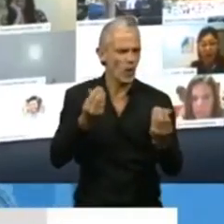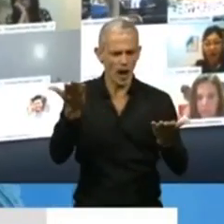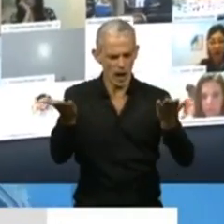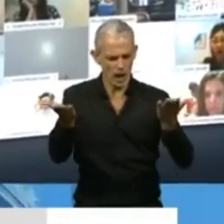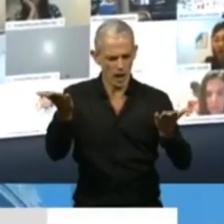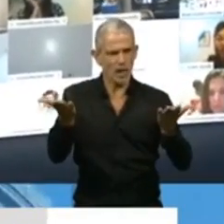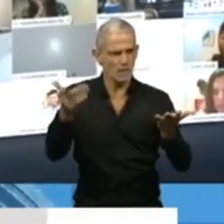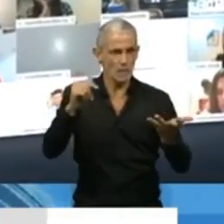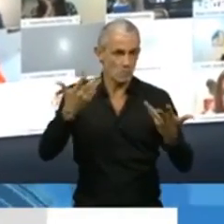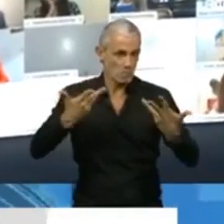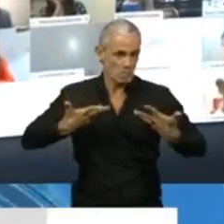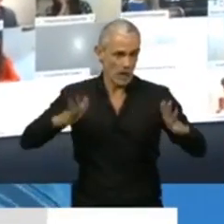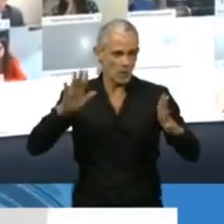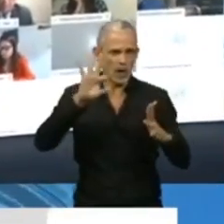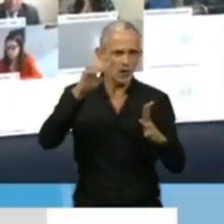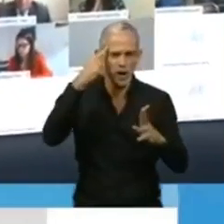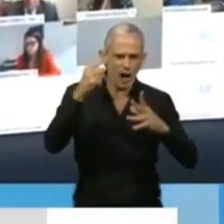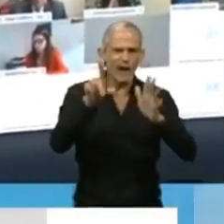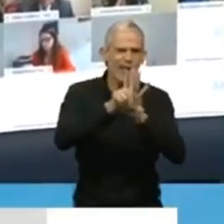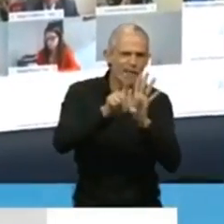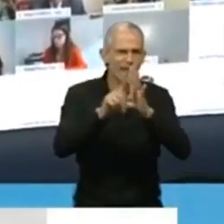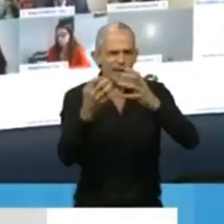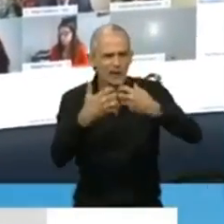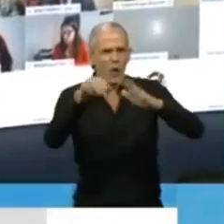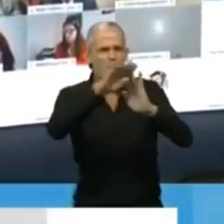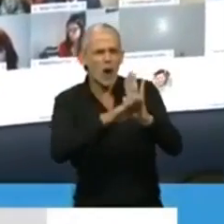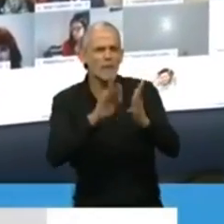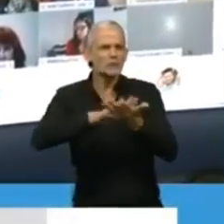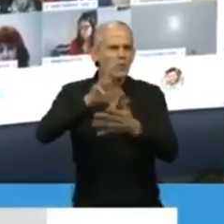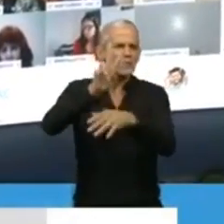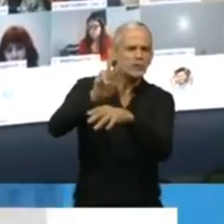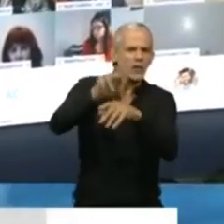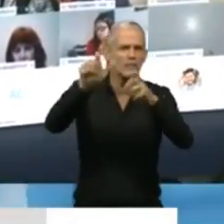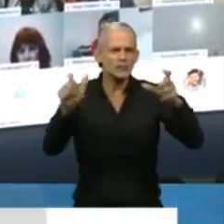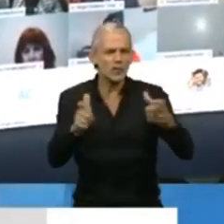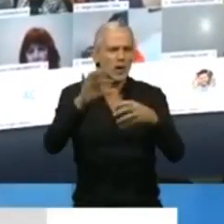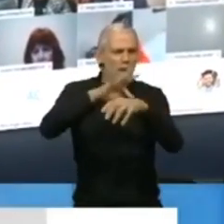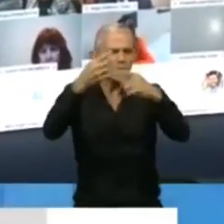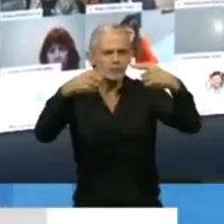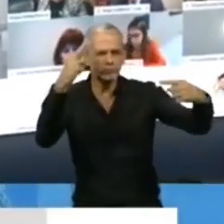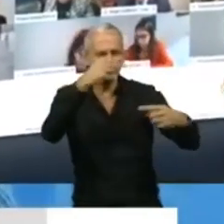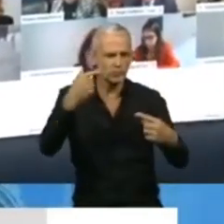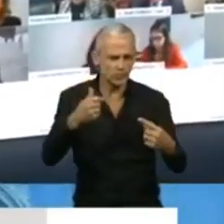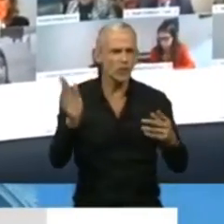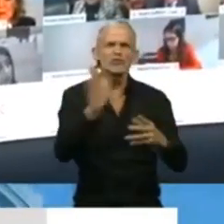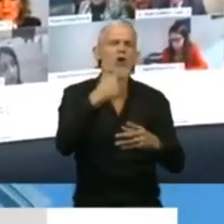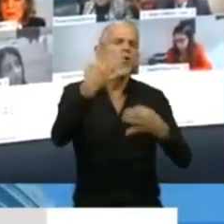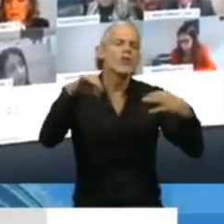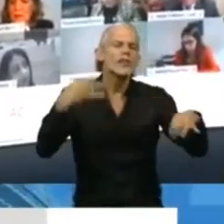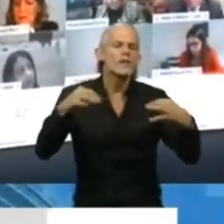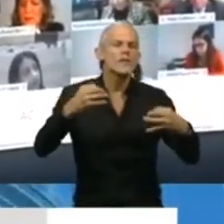debería ser natural, no deberíamos estar legislando un programa de protección cuando todos y todas deberíamos tener